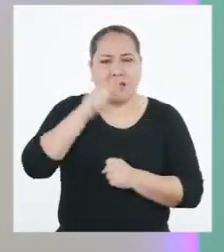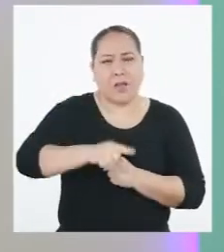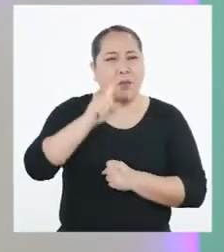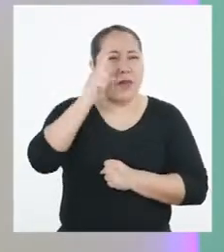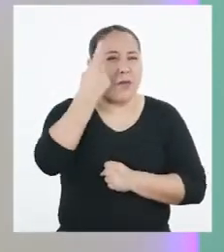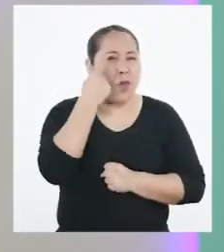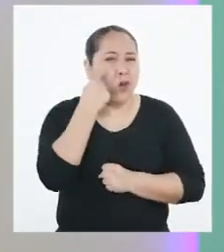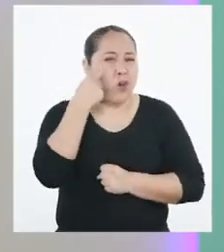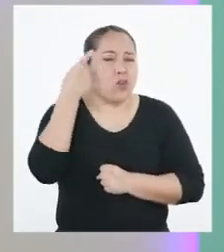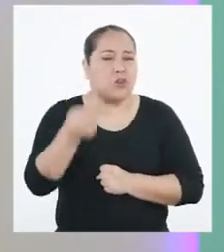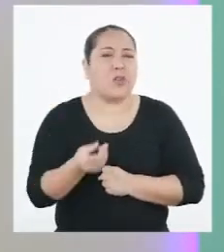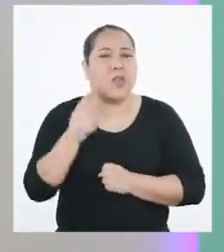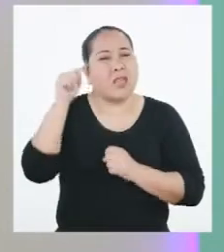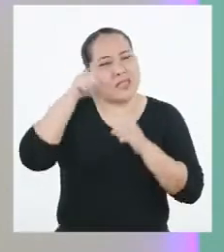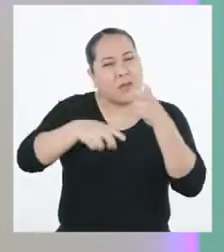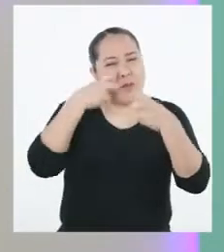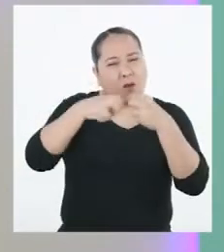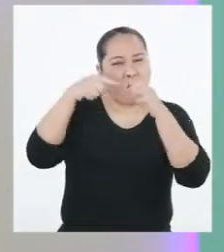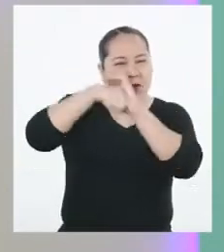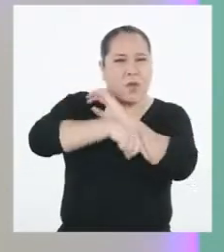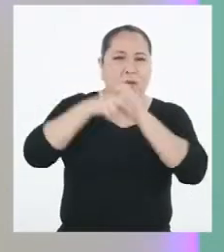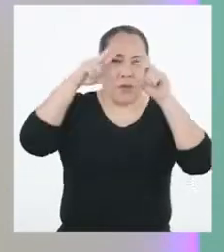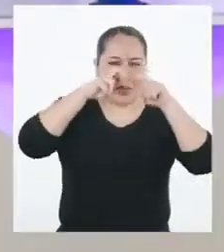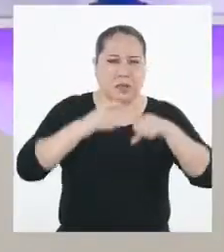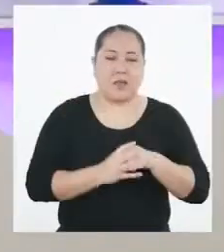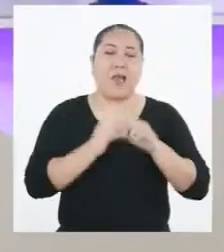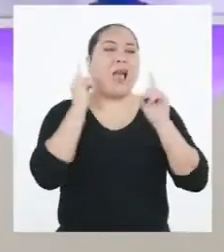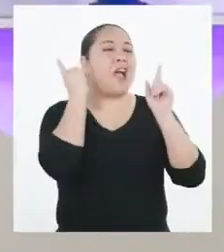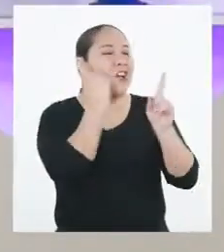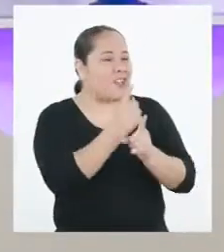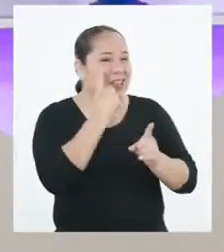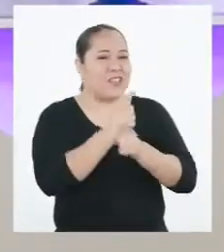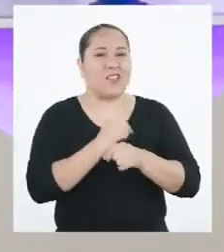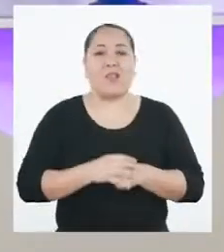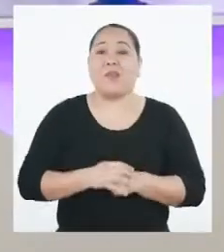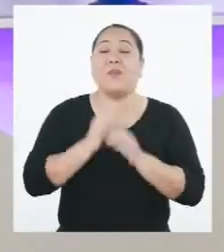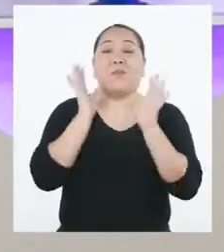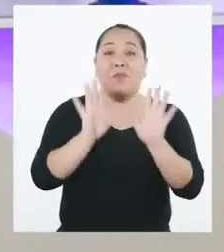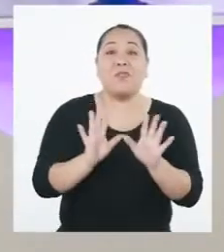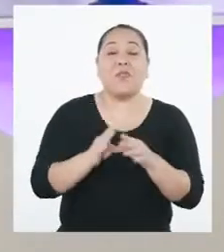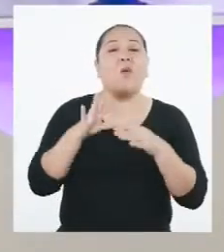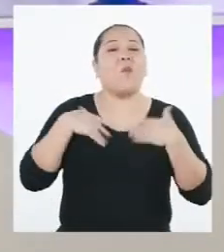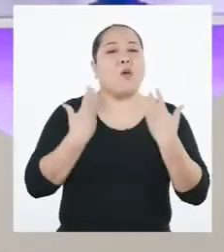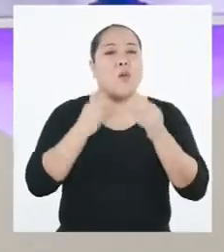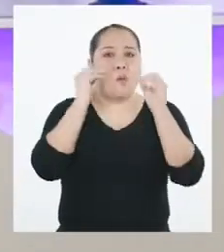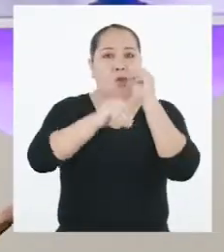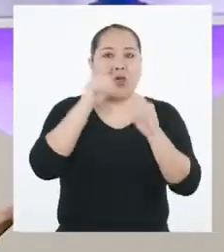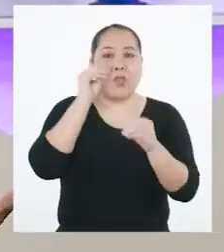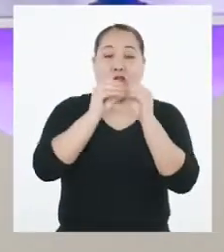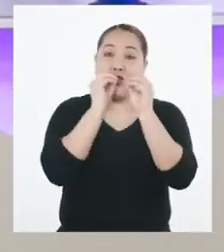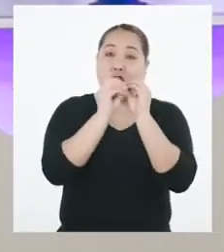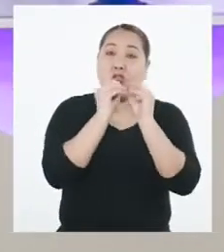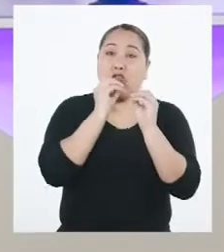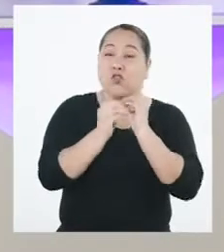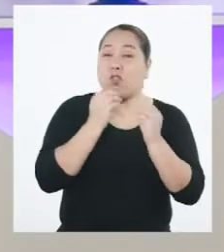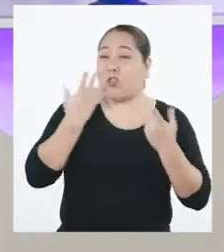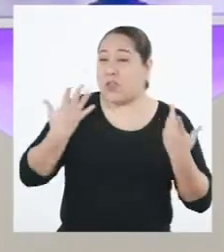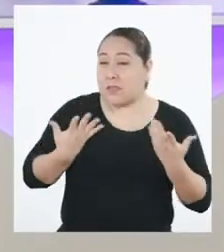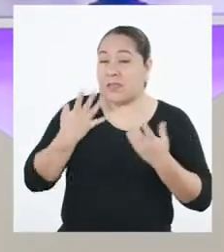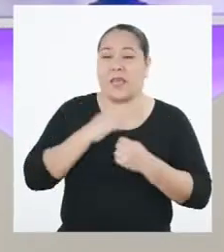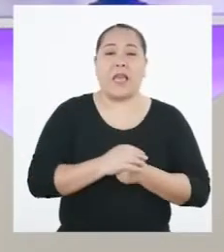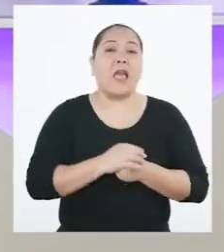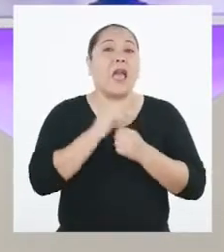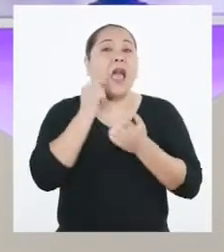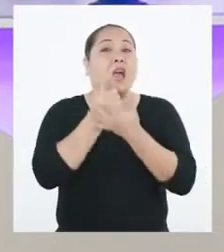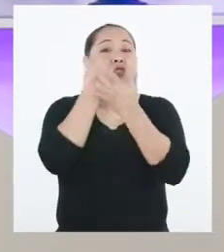es conocer la problemática a fondo. ¡Investiguemos! ¡Exacto! Así podremos plantear alternativas y soluciones